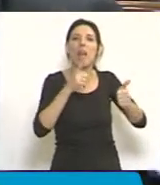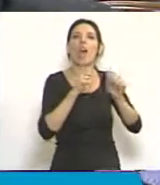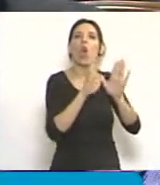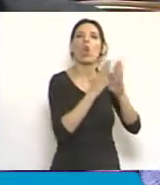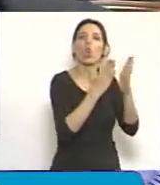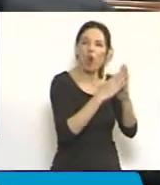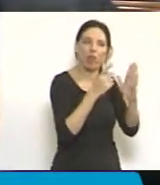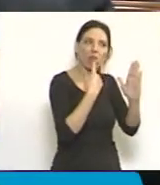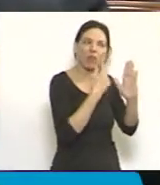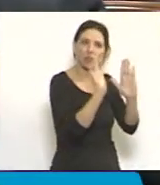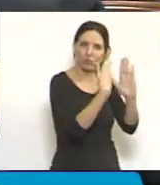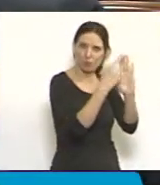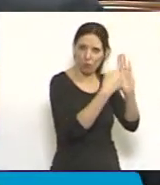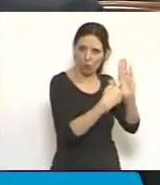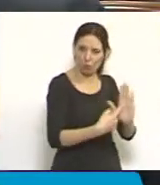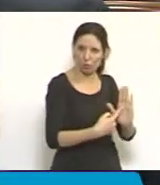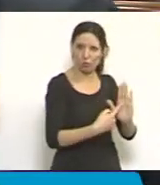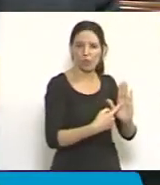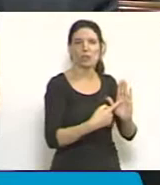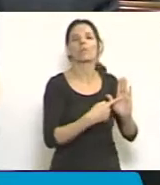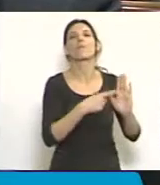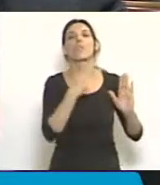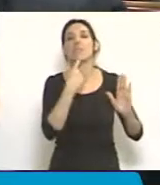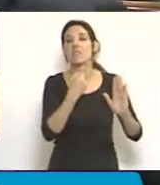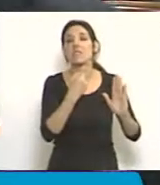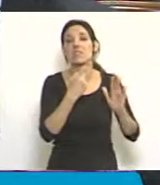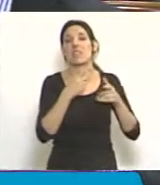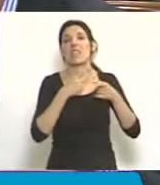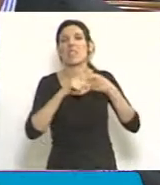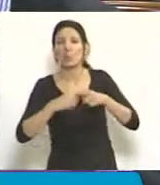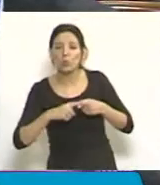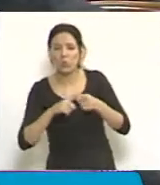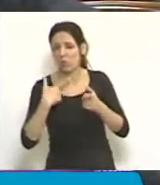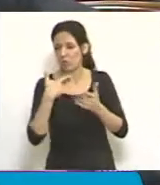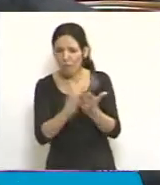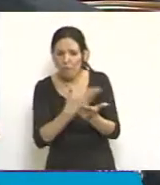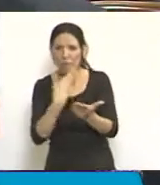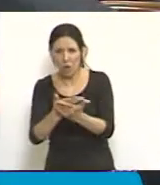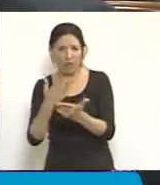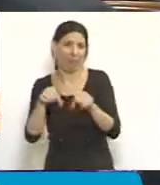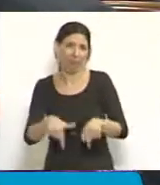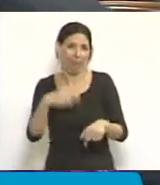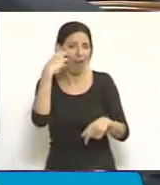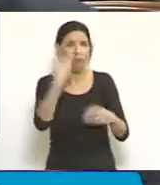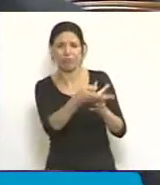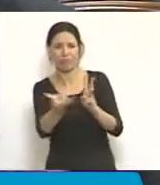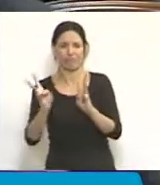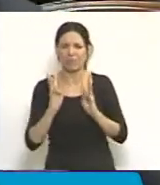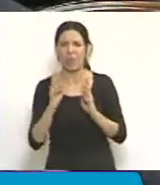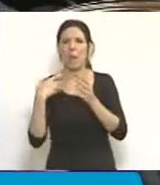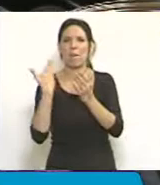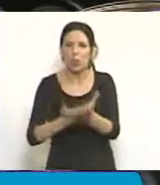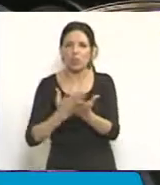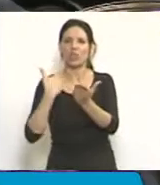están establecidos. Si discutimos, hay enorme cantidad de proyectos en esta Cámara relativos a la